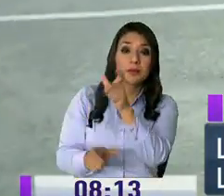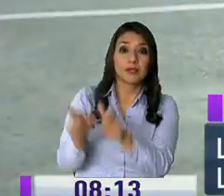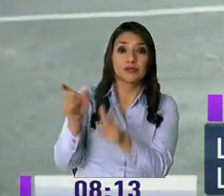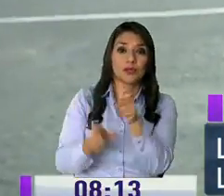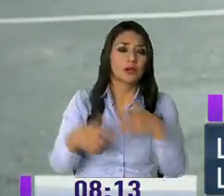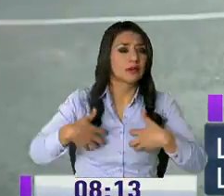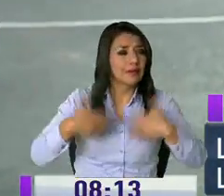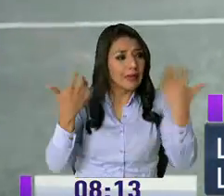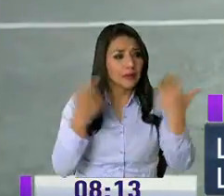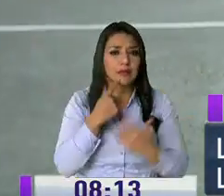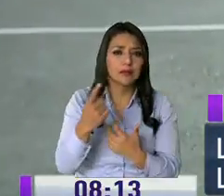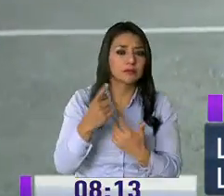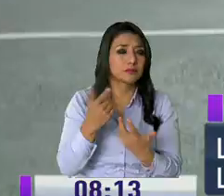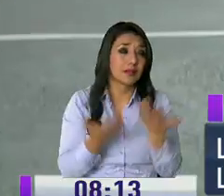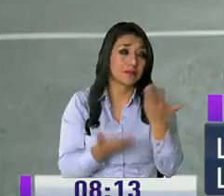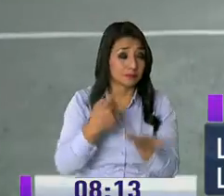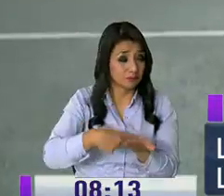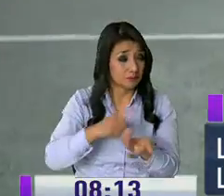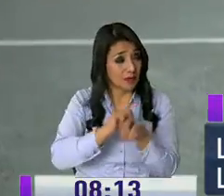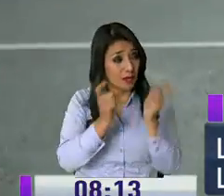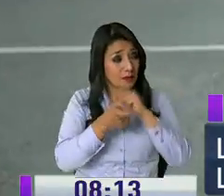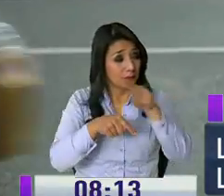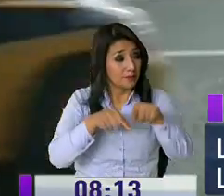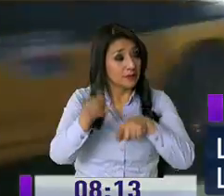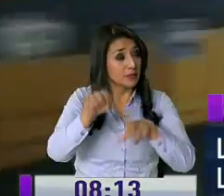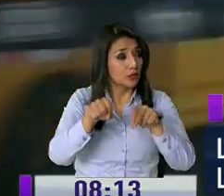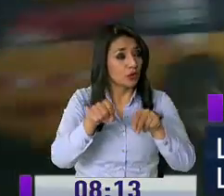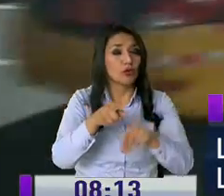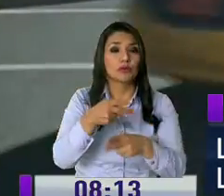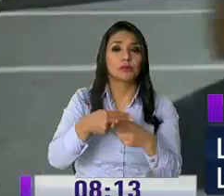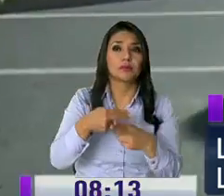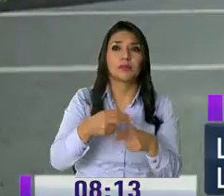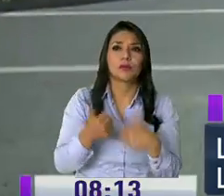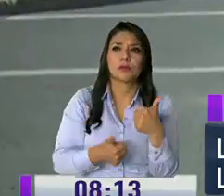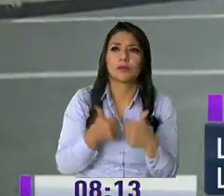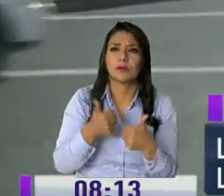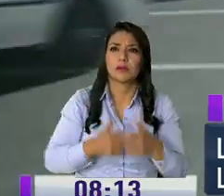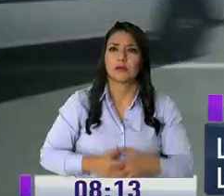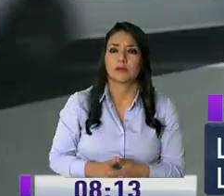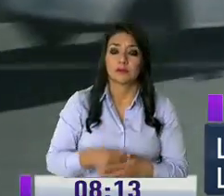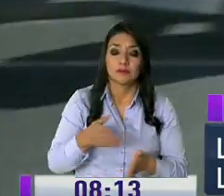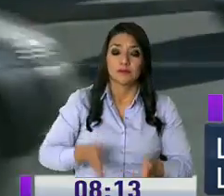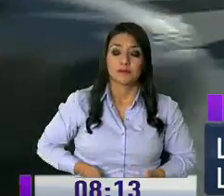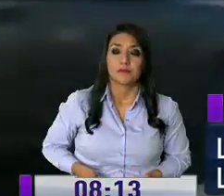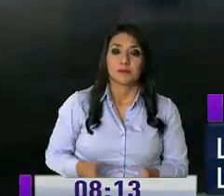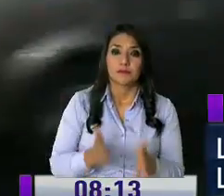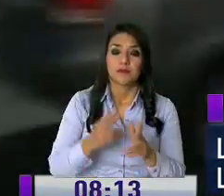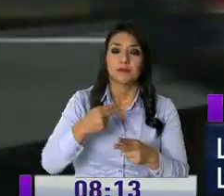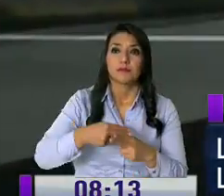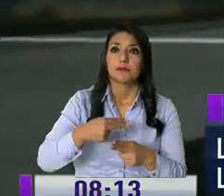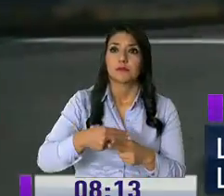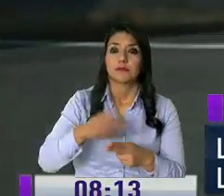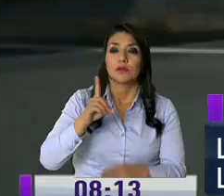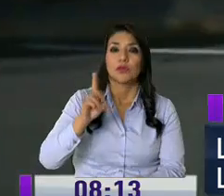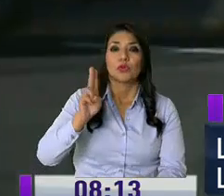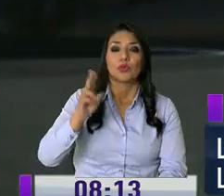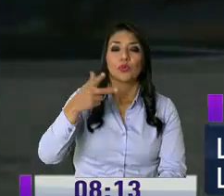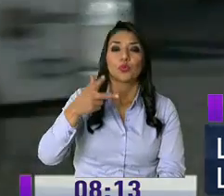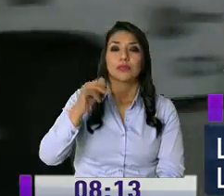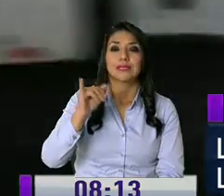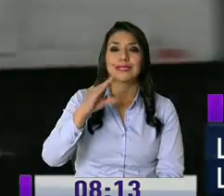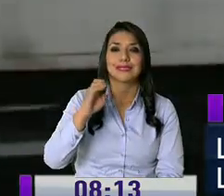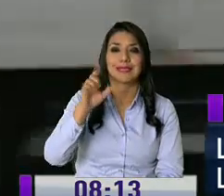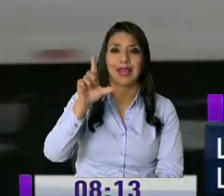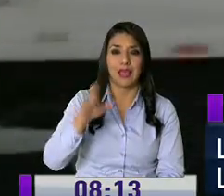en el lugar ¿Se podría analizar, cambiar la dirección y cómo se llama la vía? La vía es la avenida Duchicela y